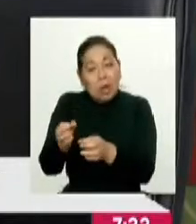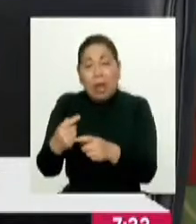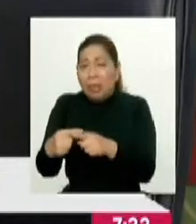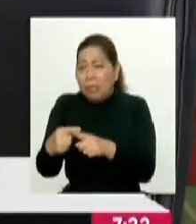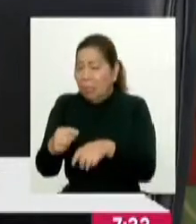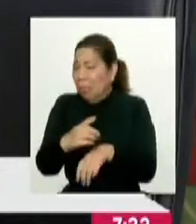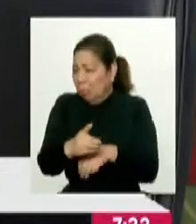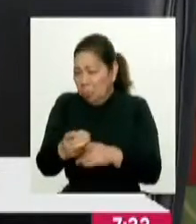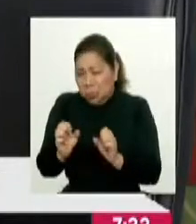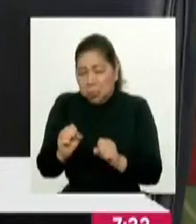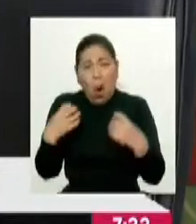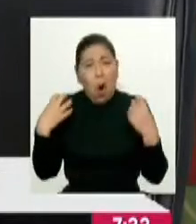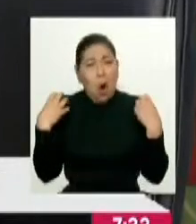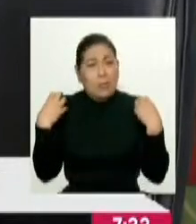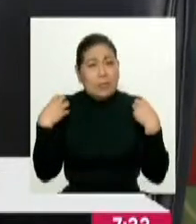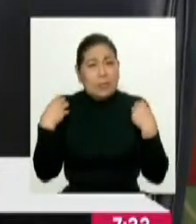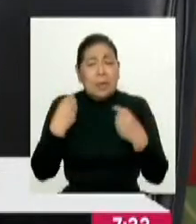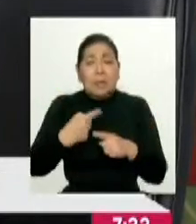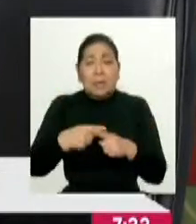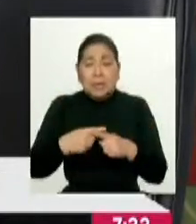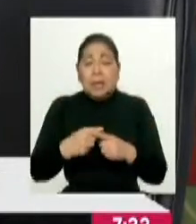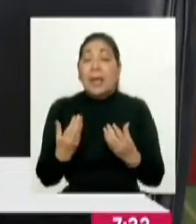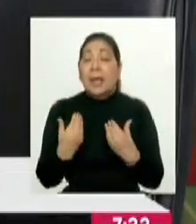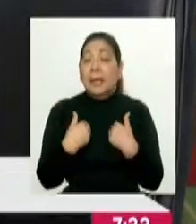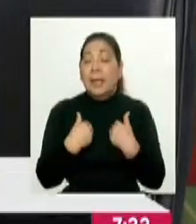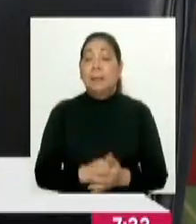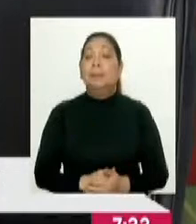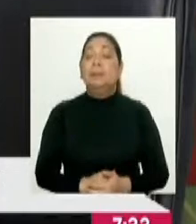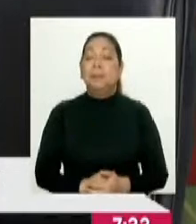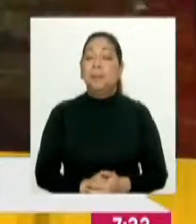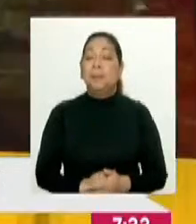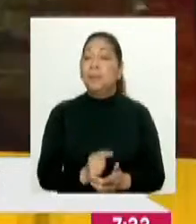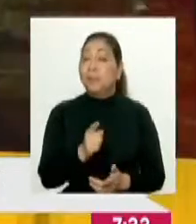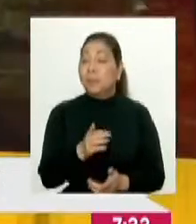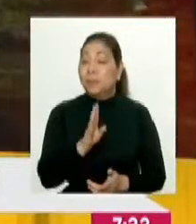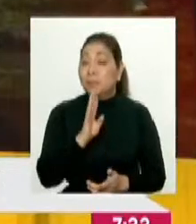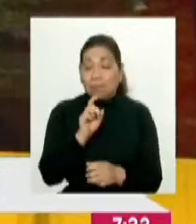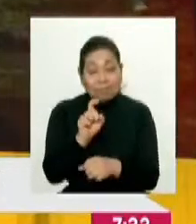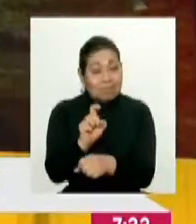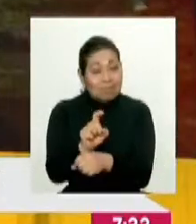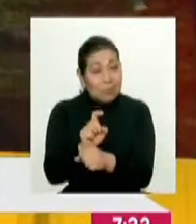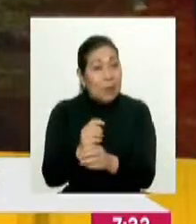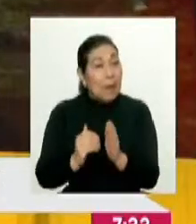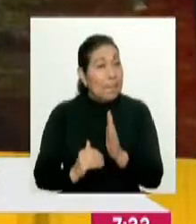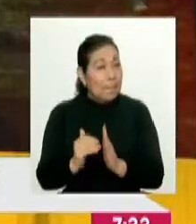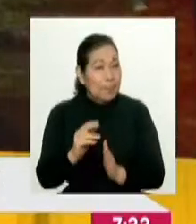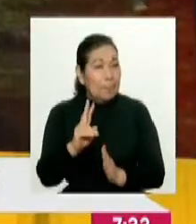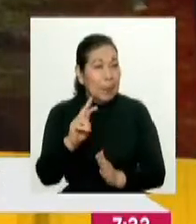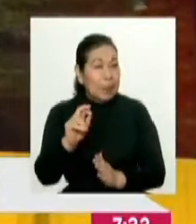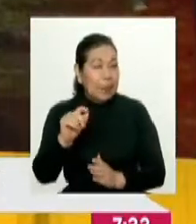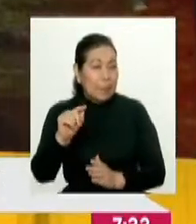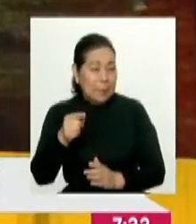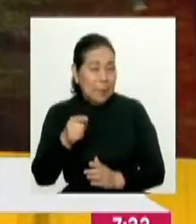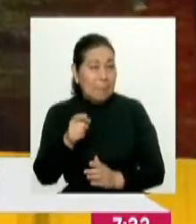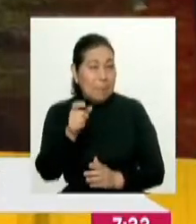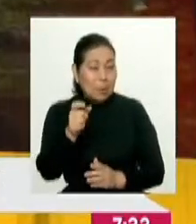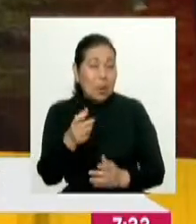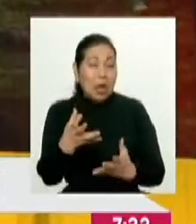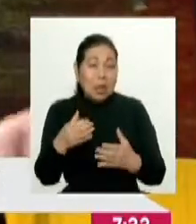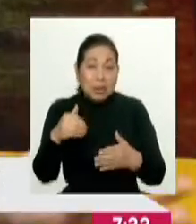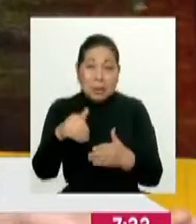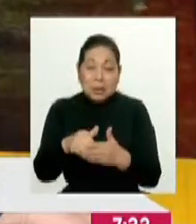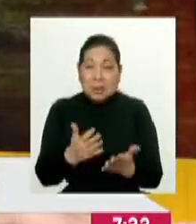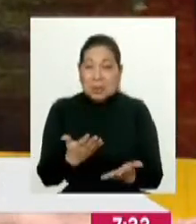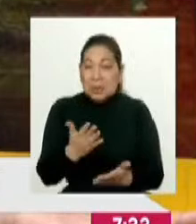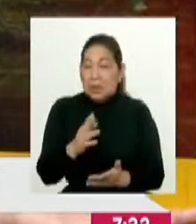descentralizadas y en las oficinas regionales de coordinación. Ahora, el hecho de que ustedes hayan capacitado a más de 20 mil candidatos, pero